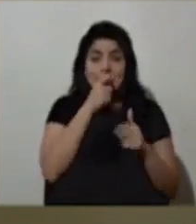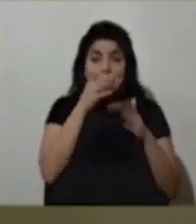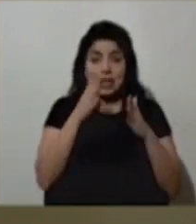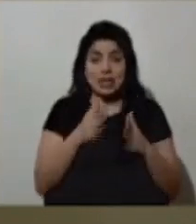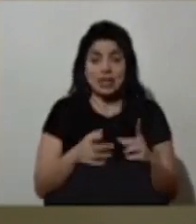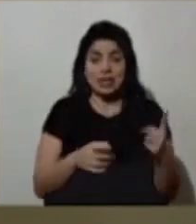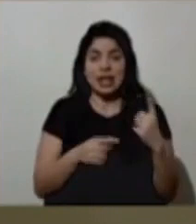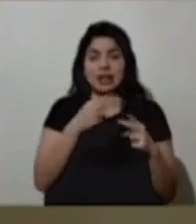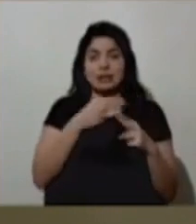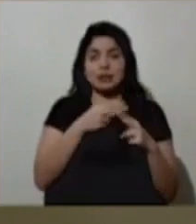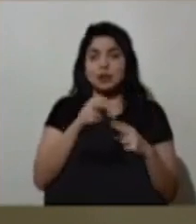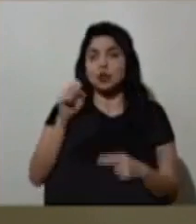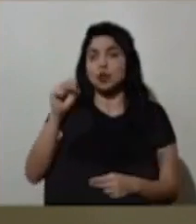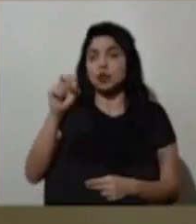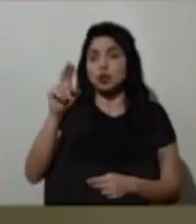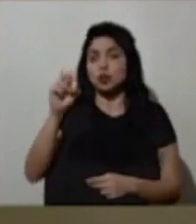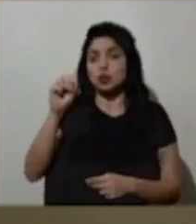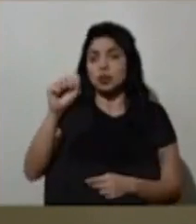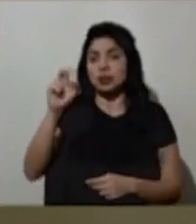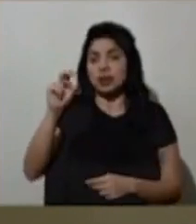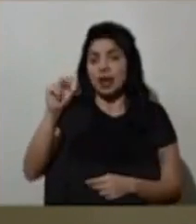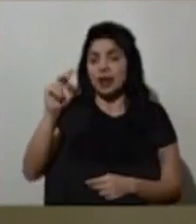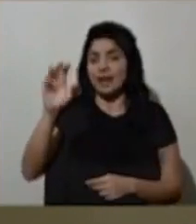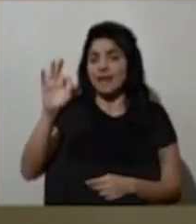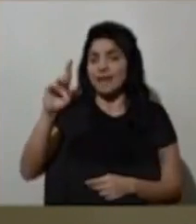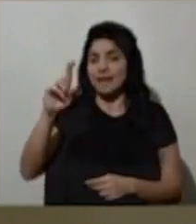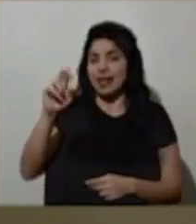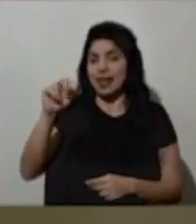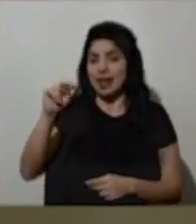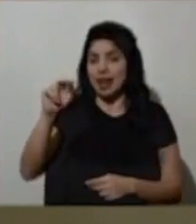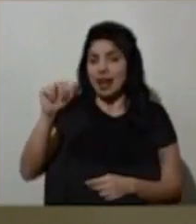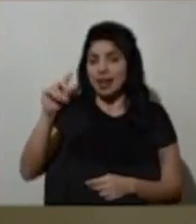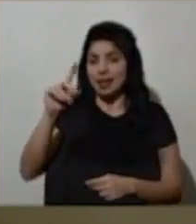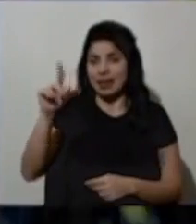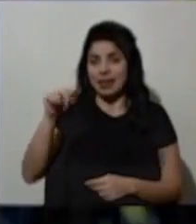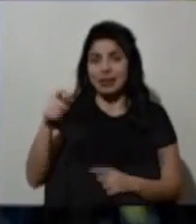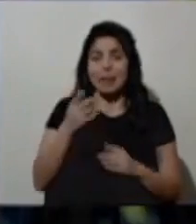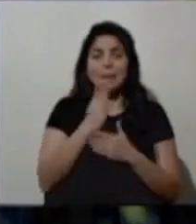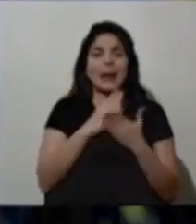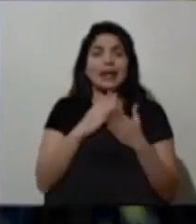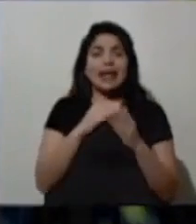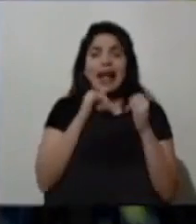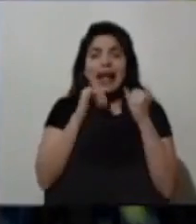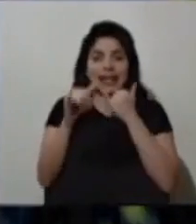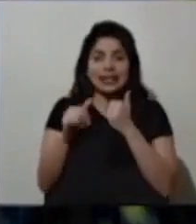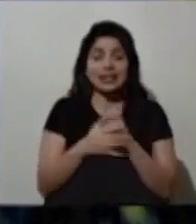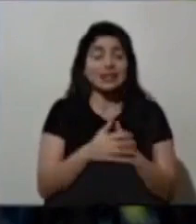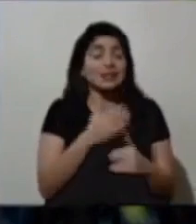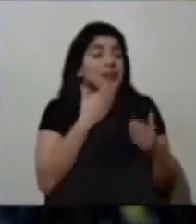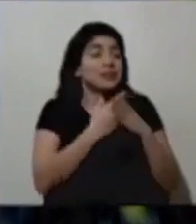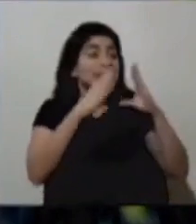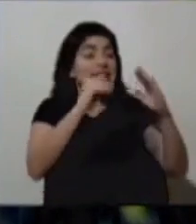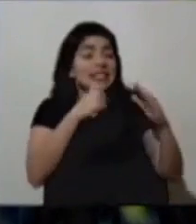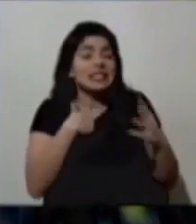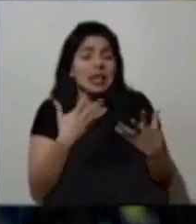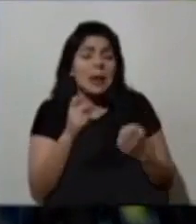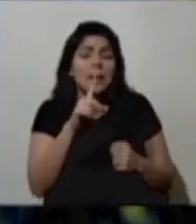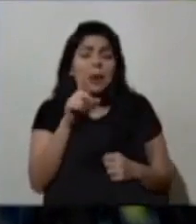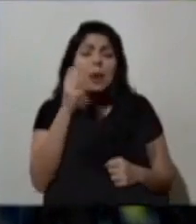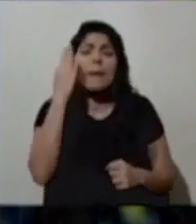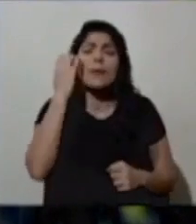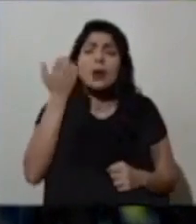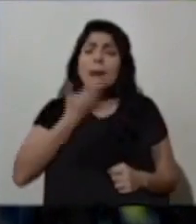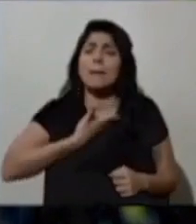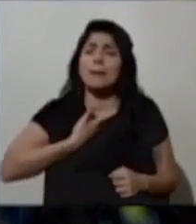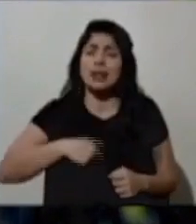tarde es Susan Fernández, de Diario Extra. Muy buenas tardes, Susan. Muy buenas tardes. Quisiera preguntarles por qué el presidente